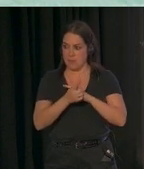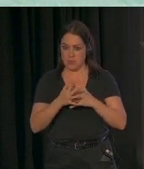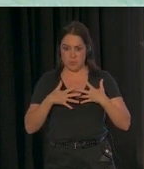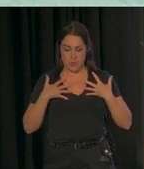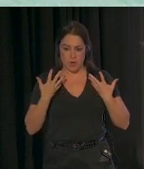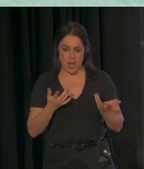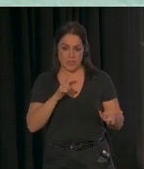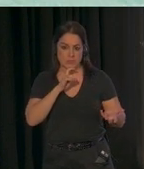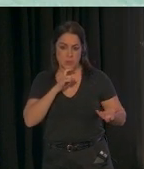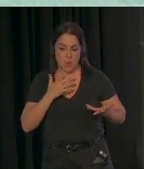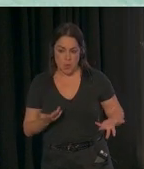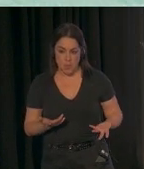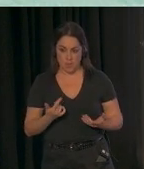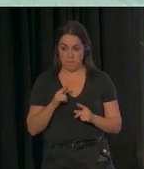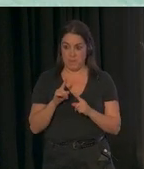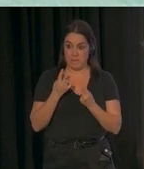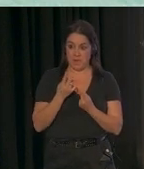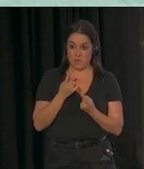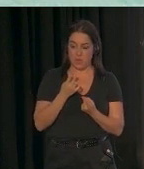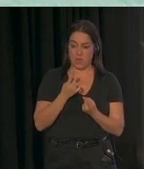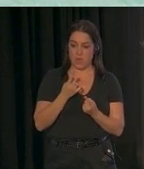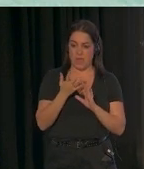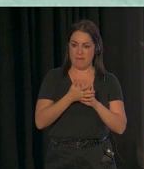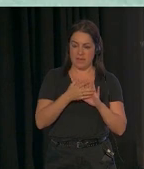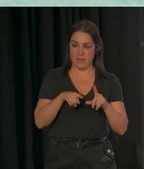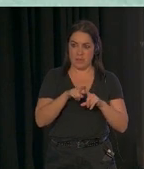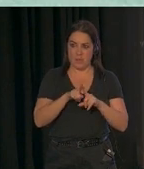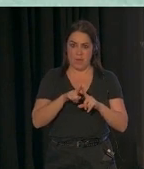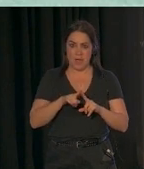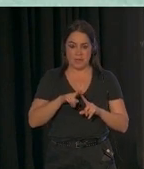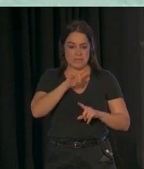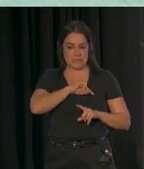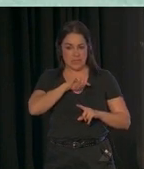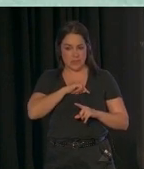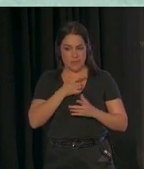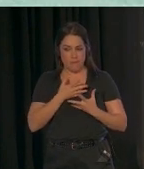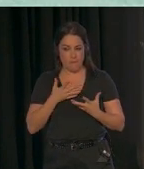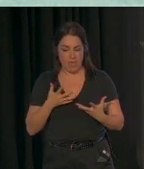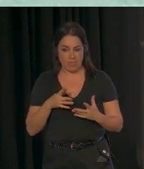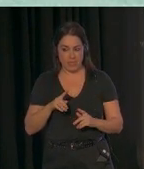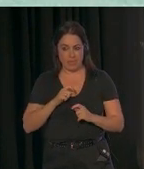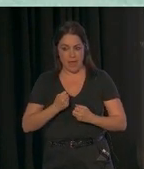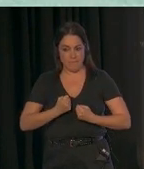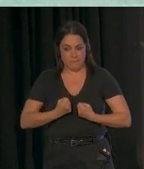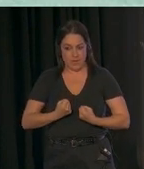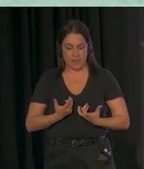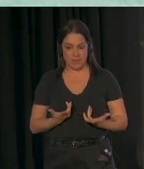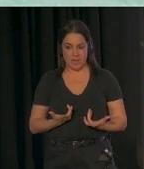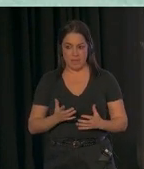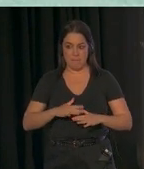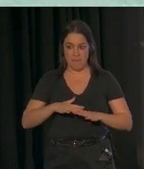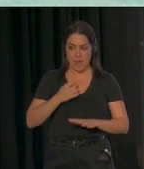Lo primero de lo que hablan es una creciente sensación de confianza, de empoderamiento en su capacidad para